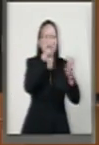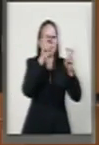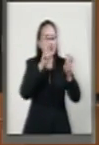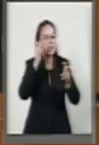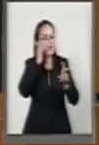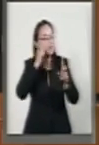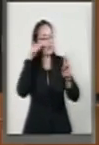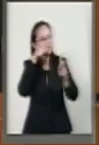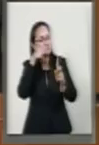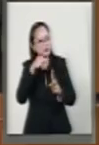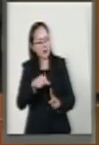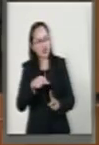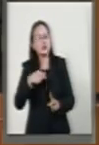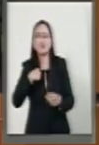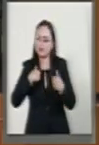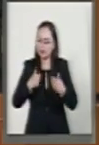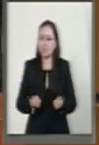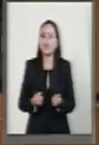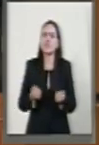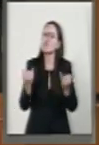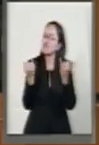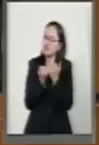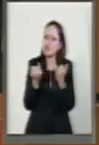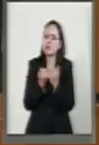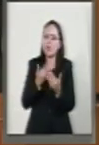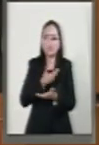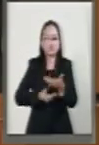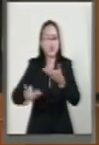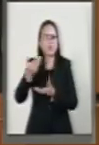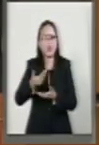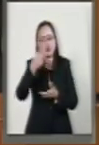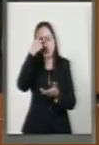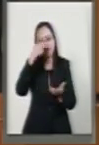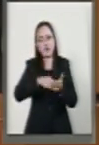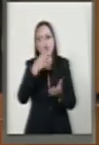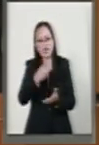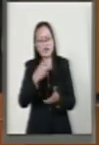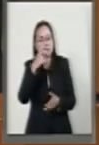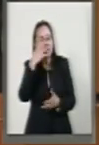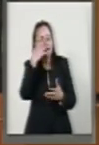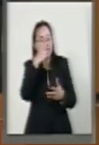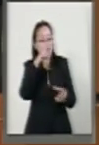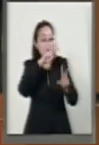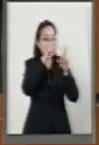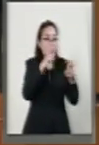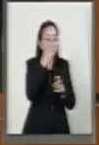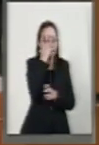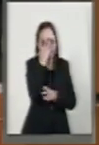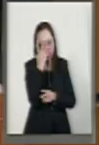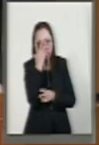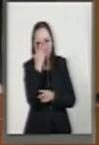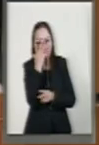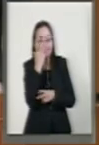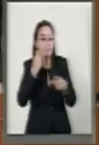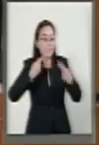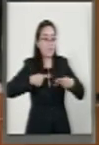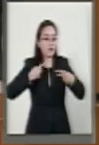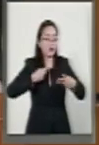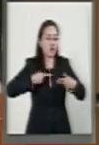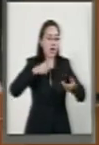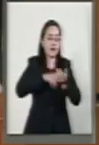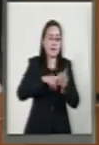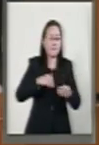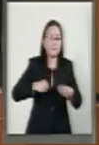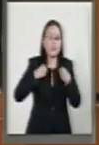Pero lo entiendo y lo comparto. Sí me parece que es un tema indignante, no solamente para cualquier habitante del estado de Coahuila, sino para